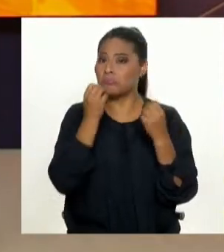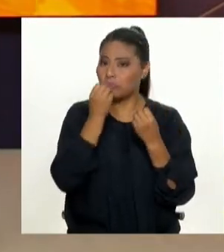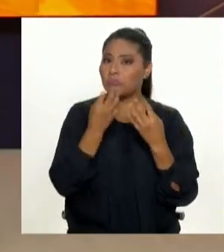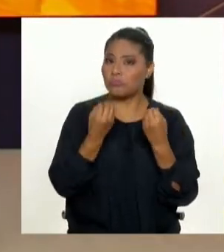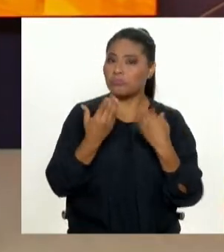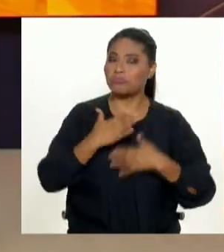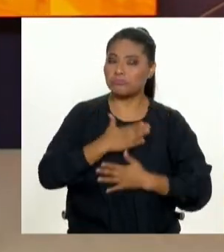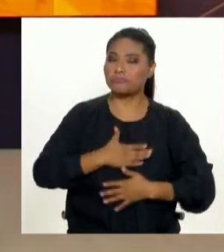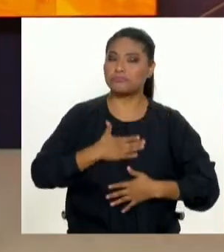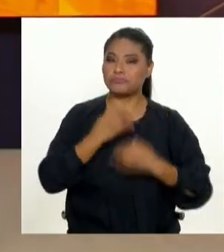saludable. Claro que sí.